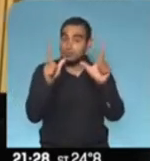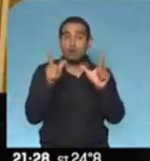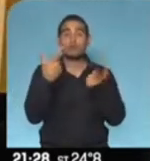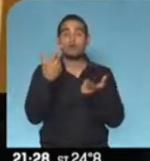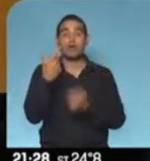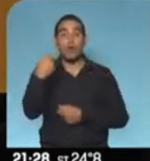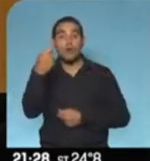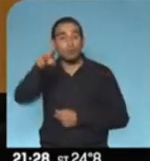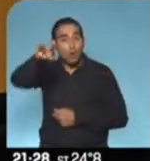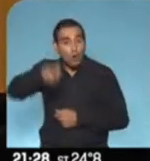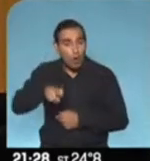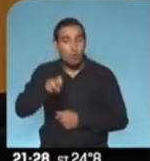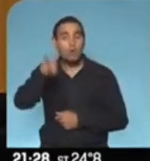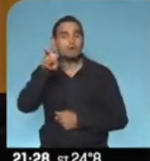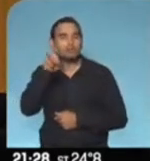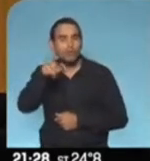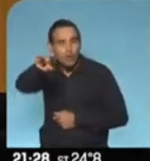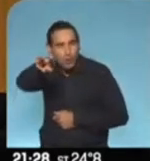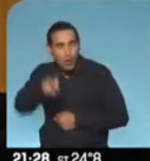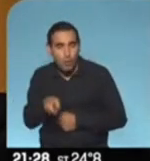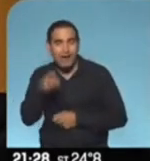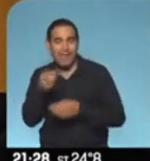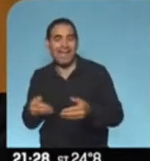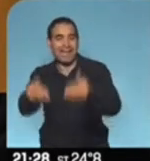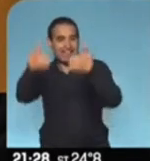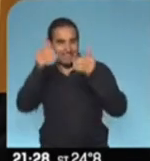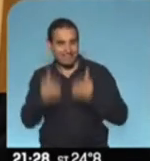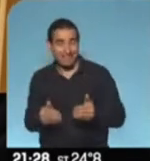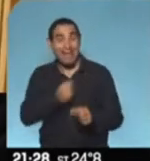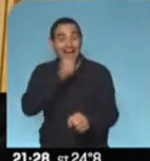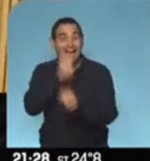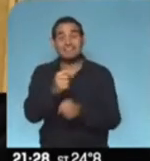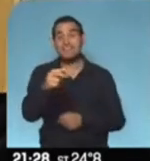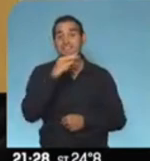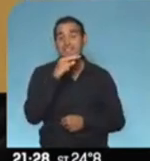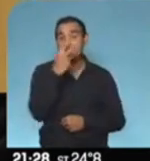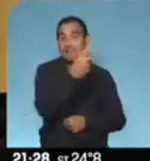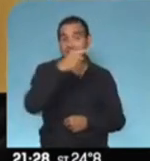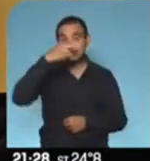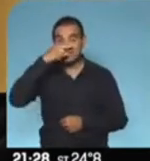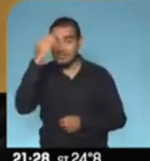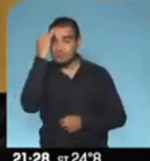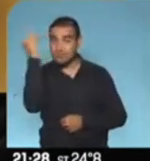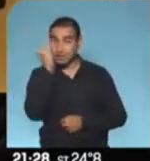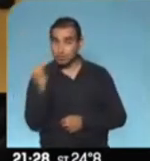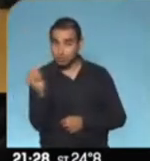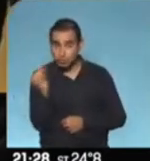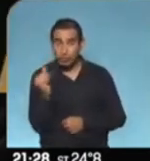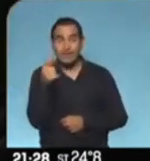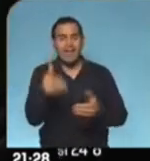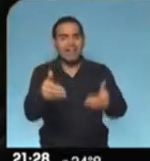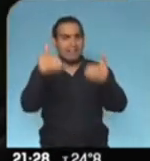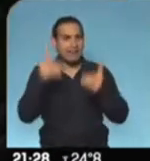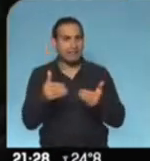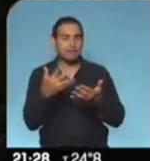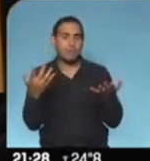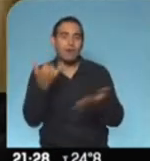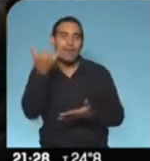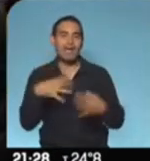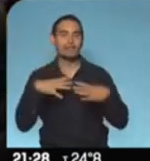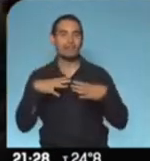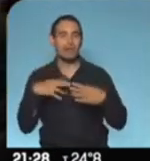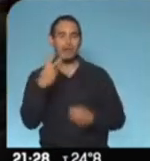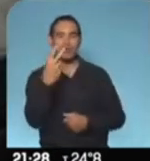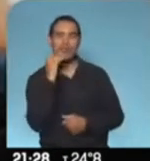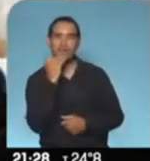jubilaciones y de pensiones se va a adelantar hasta el viernes 27 de marzo. Este adelanto tiene que ver con el feriado del 2 de